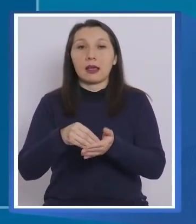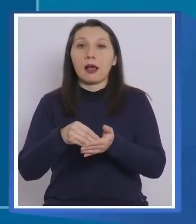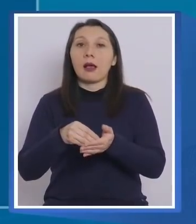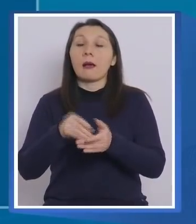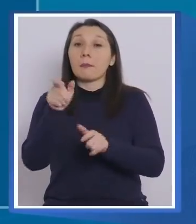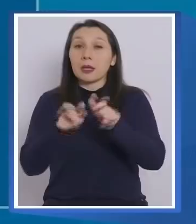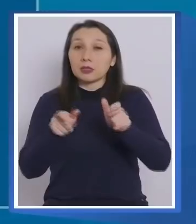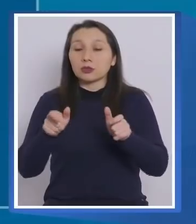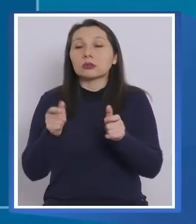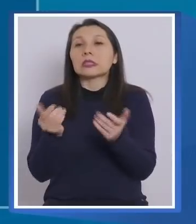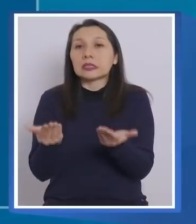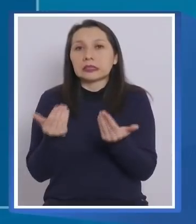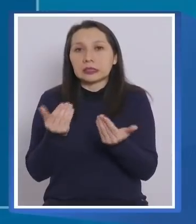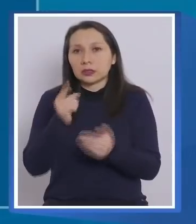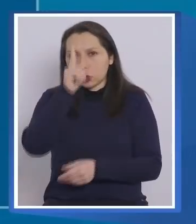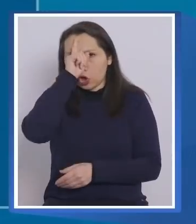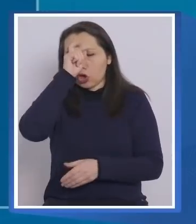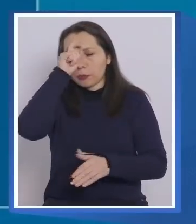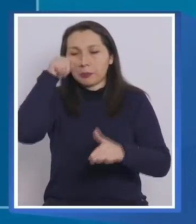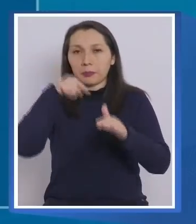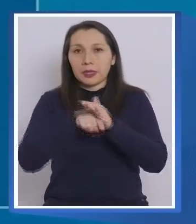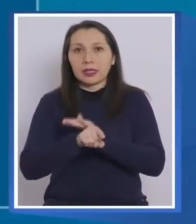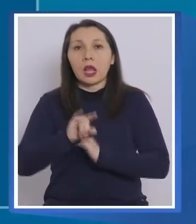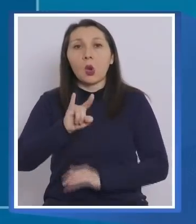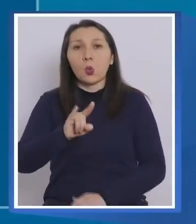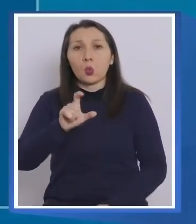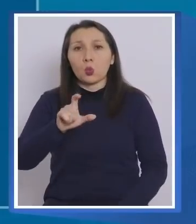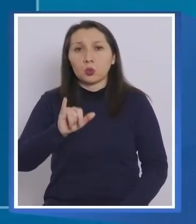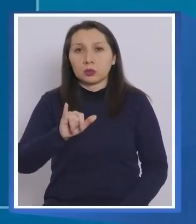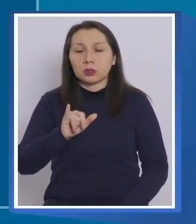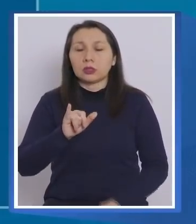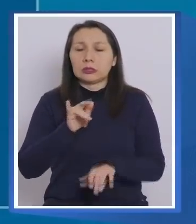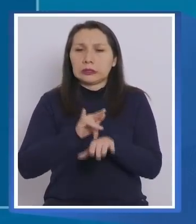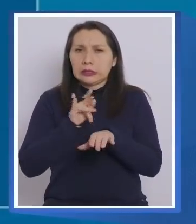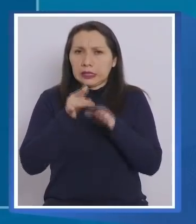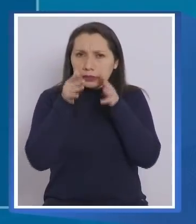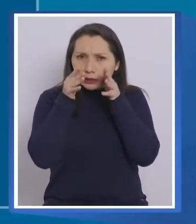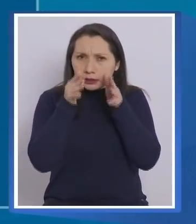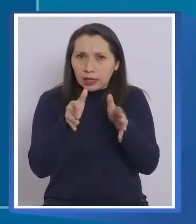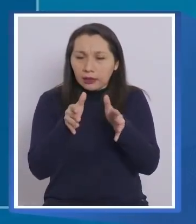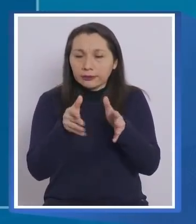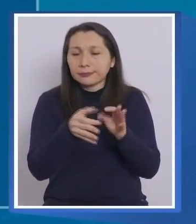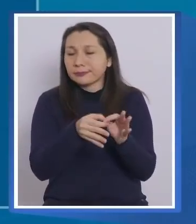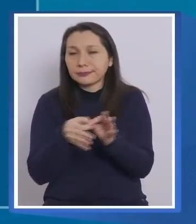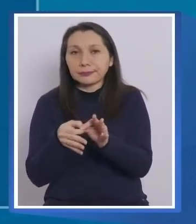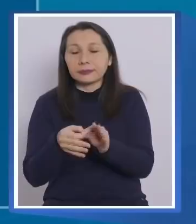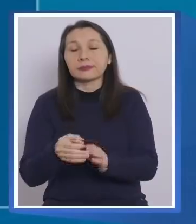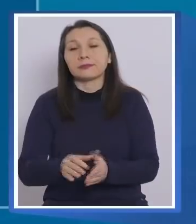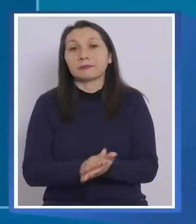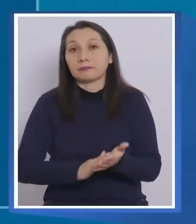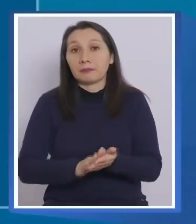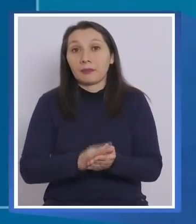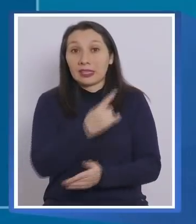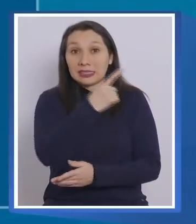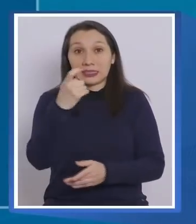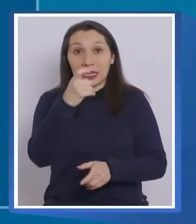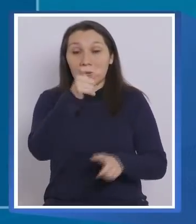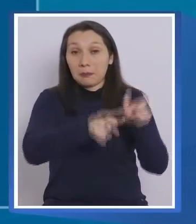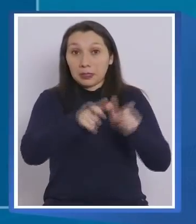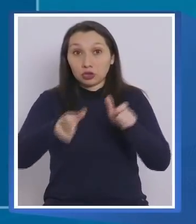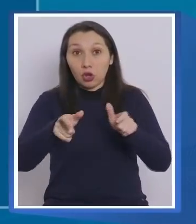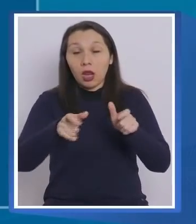han requerido de una hospitalización en una unidad de cuidados intensivos. Es decir, 3 de cada 100 personas